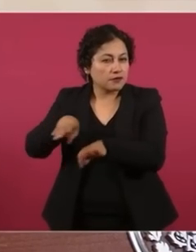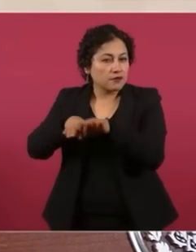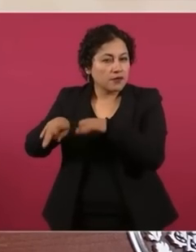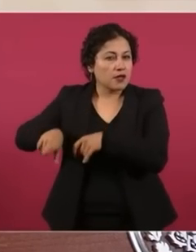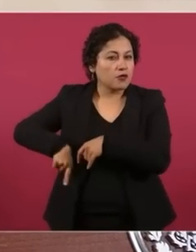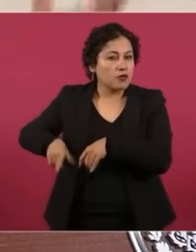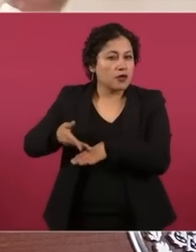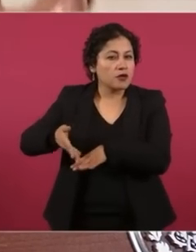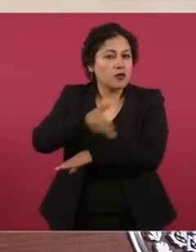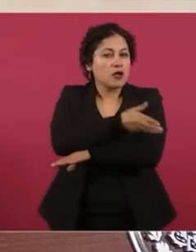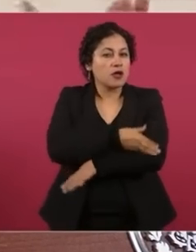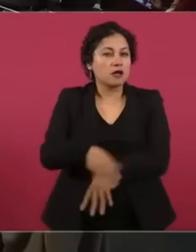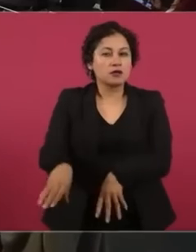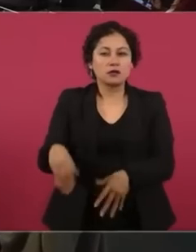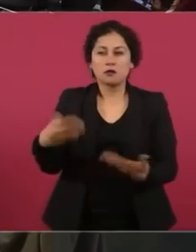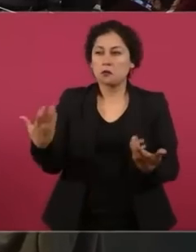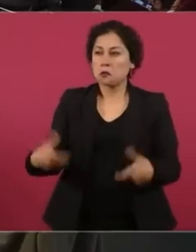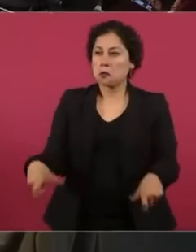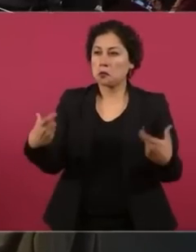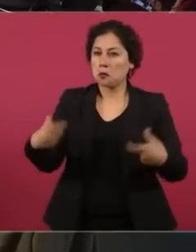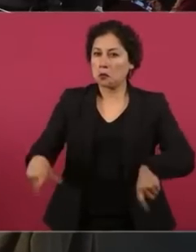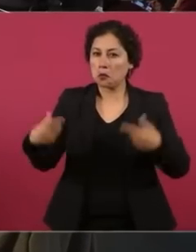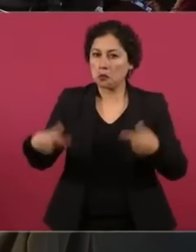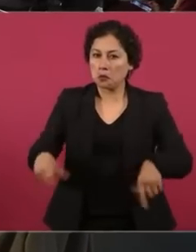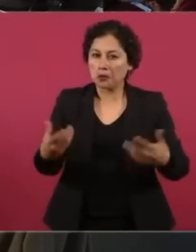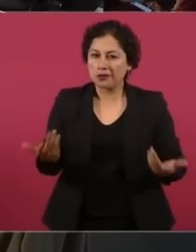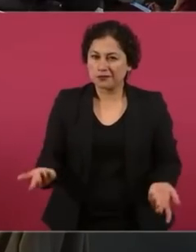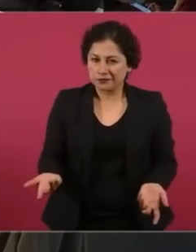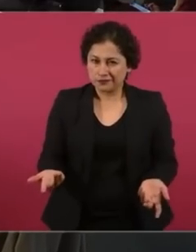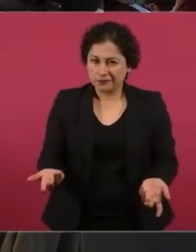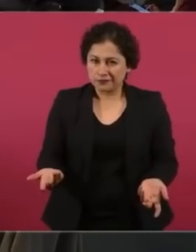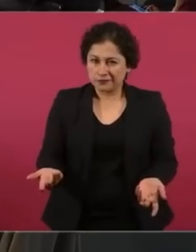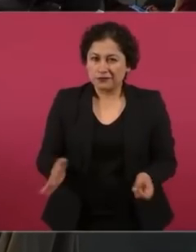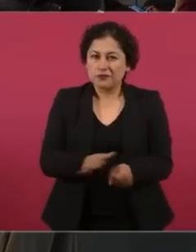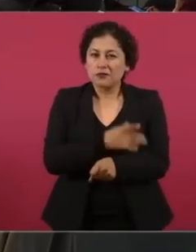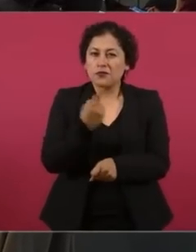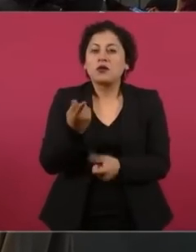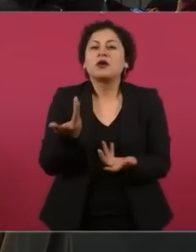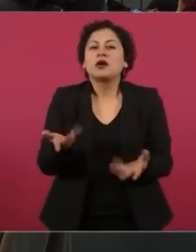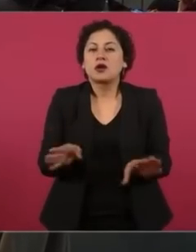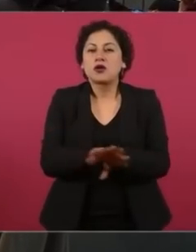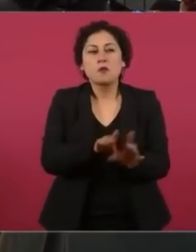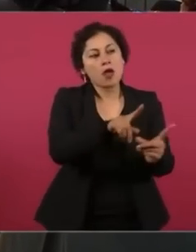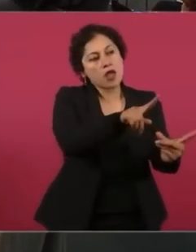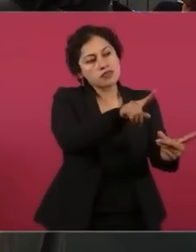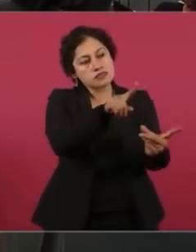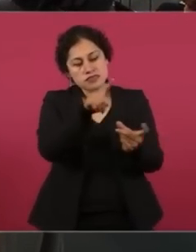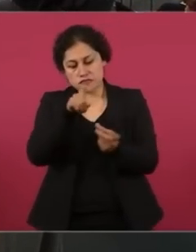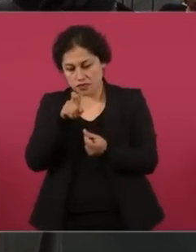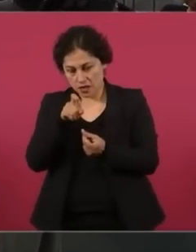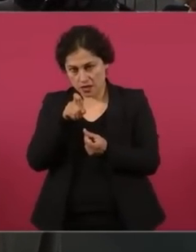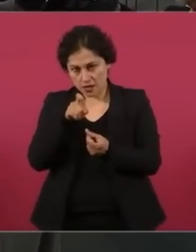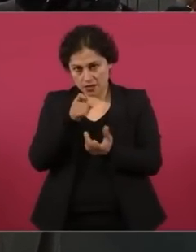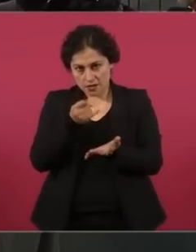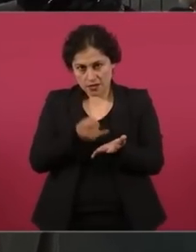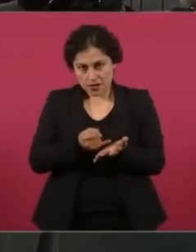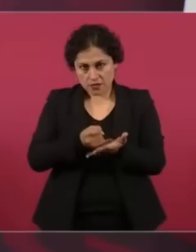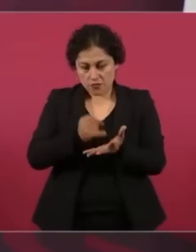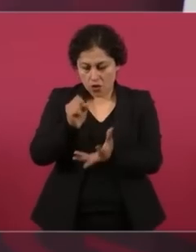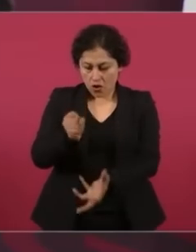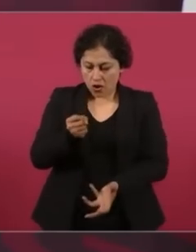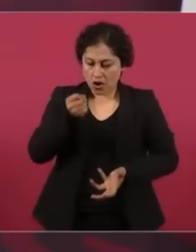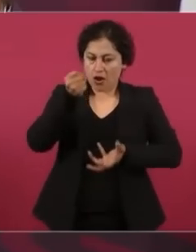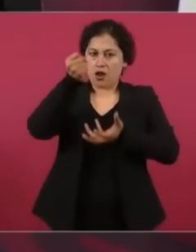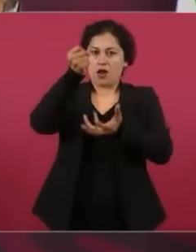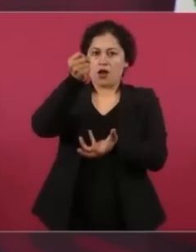pues todo el presupuesto casi era